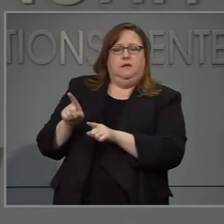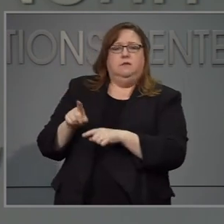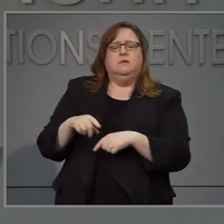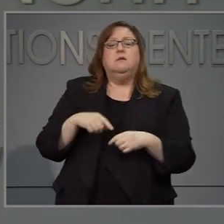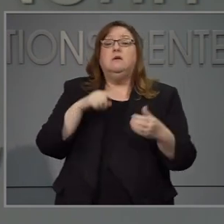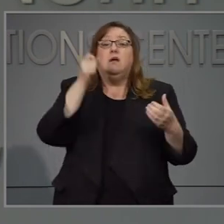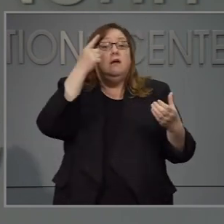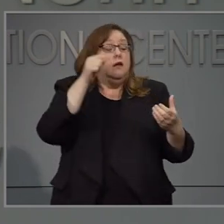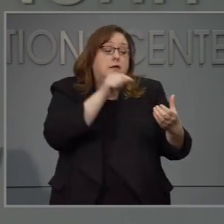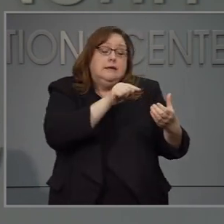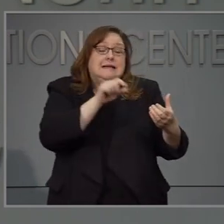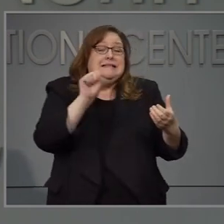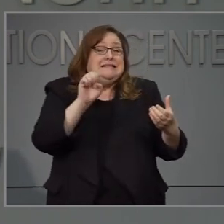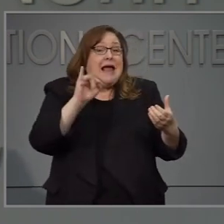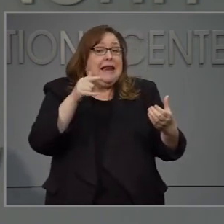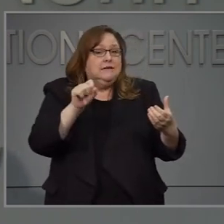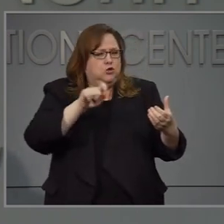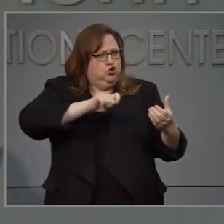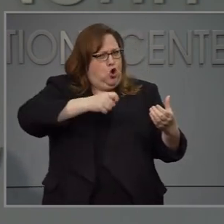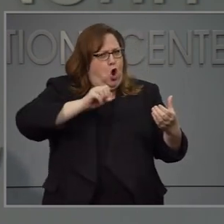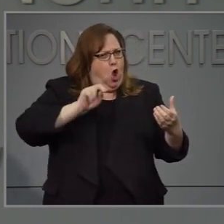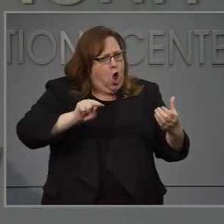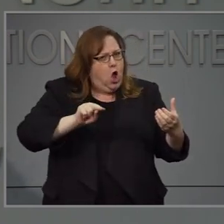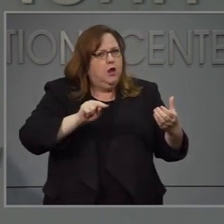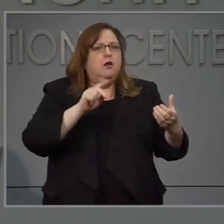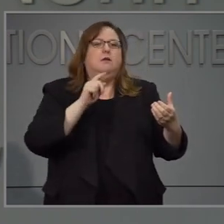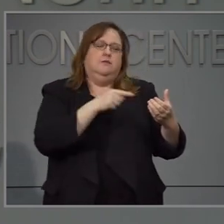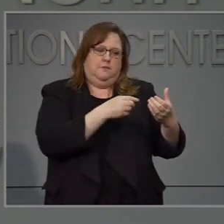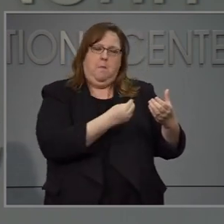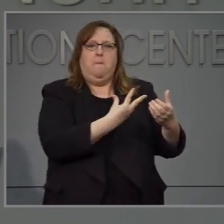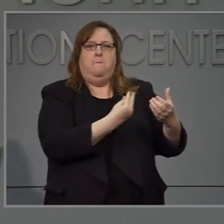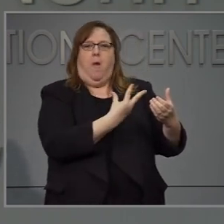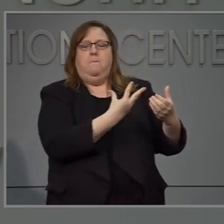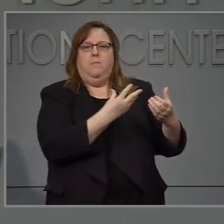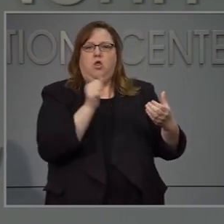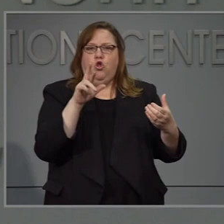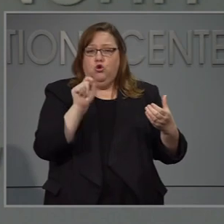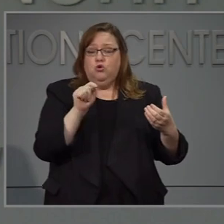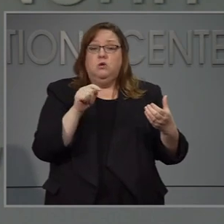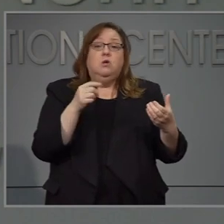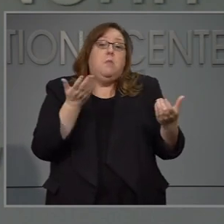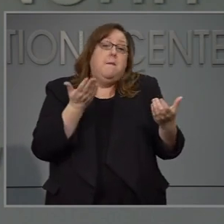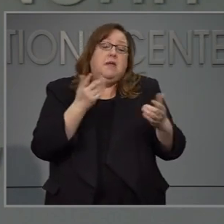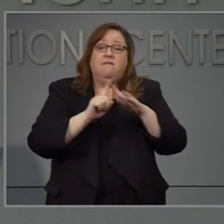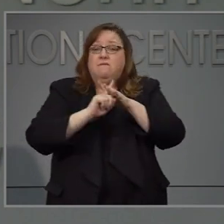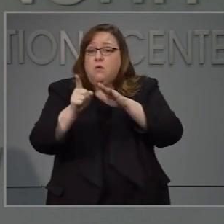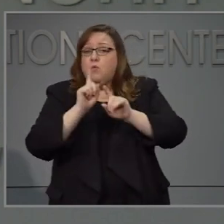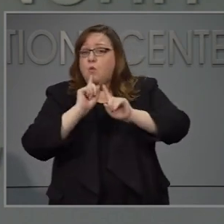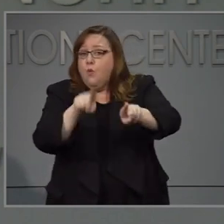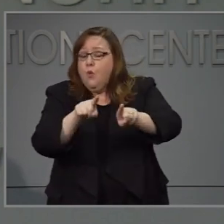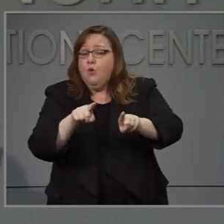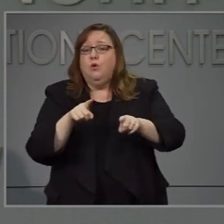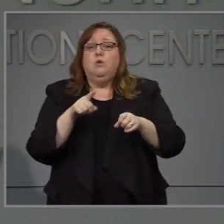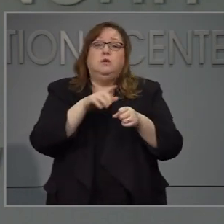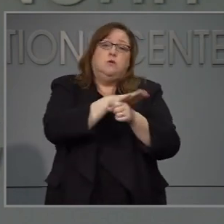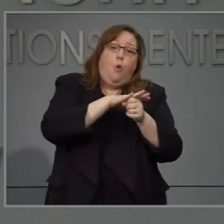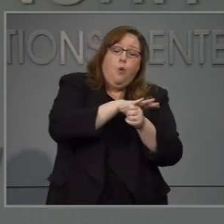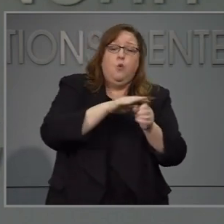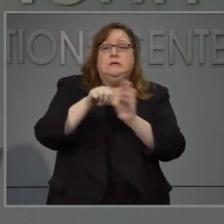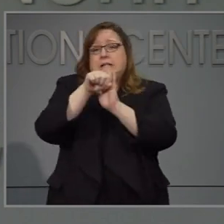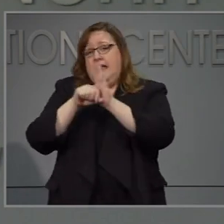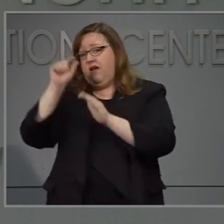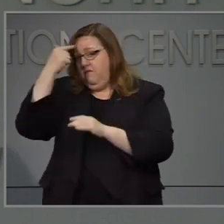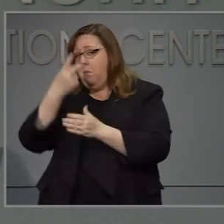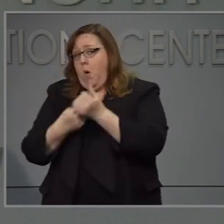alertas cerciórense de que tengan estas alertas de emergencia en sus teléfonos celulares y les